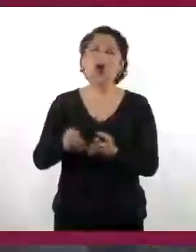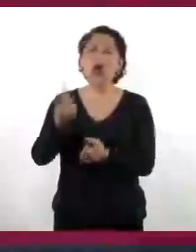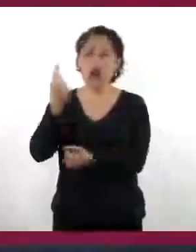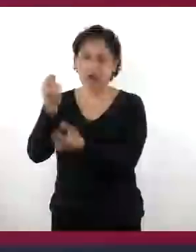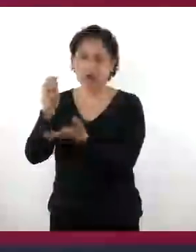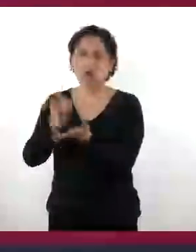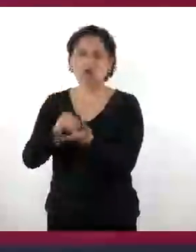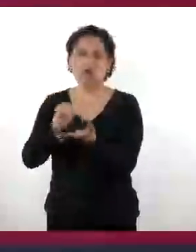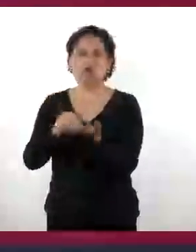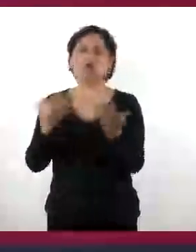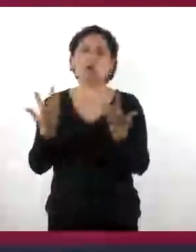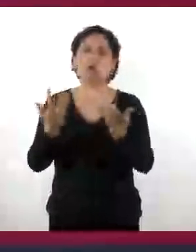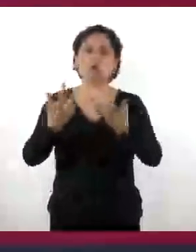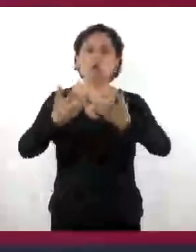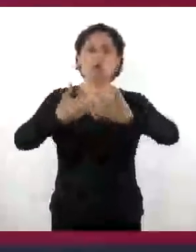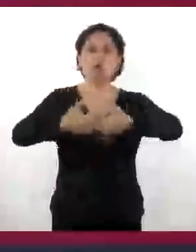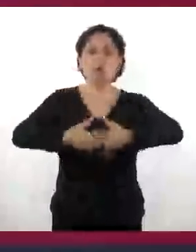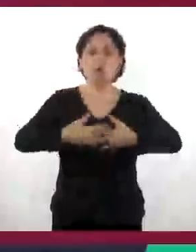cristianismo.